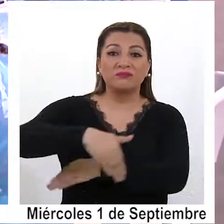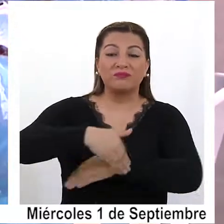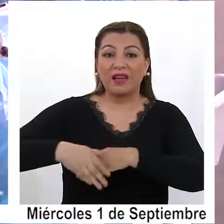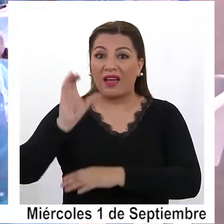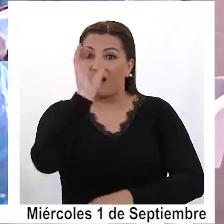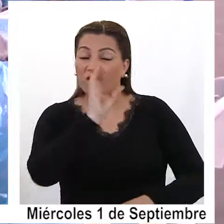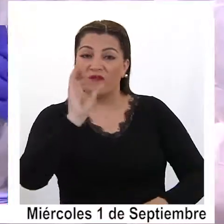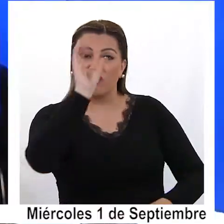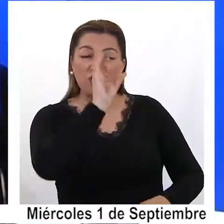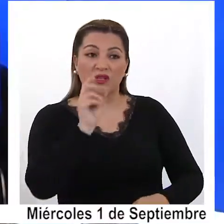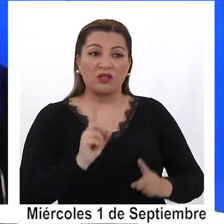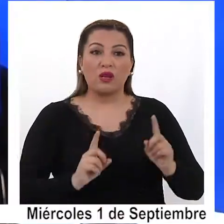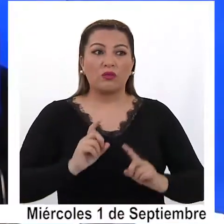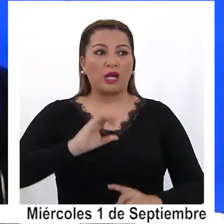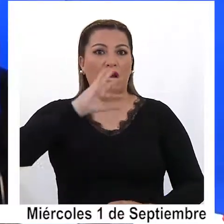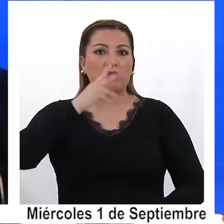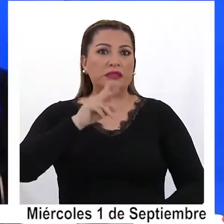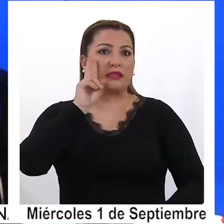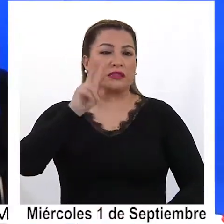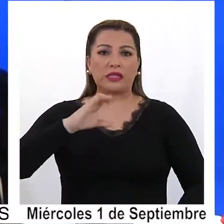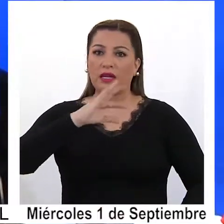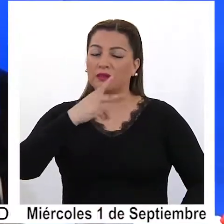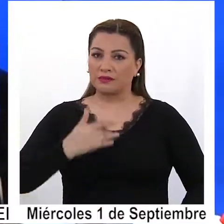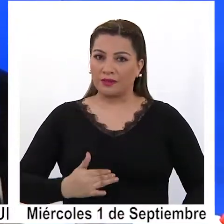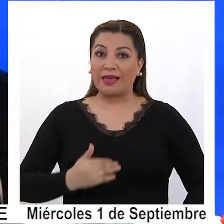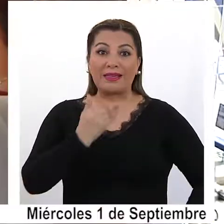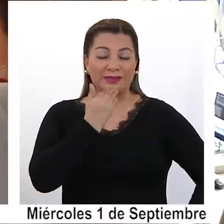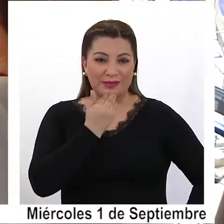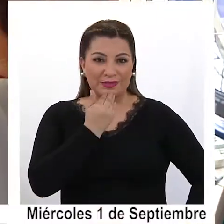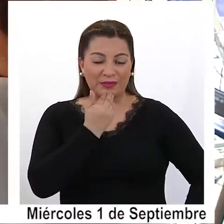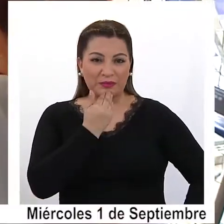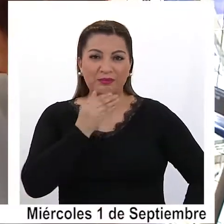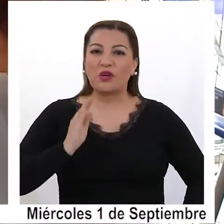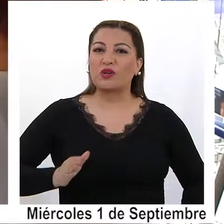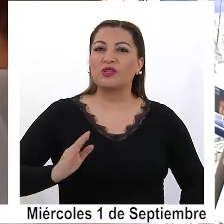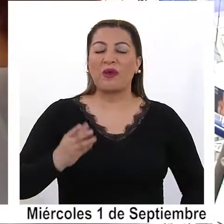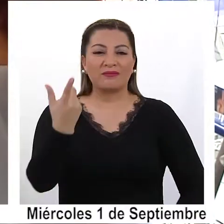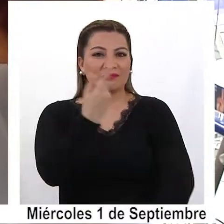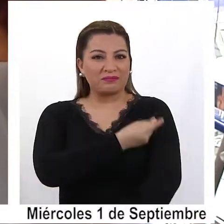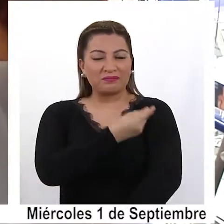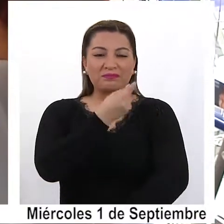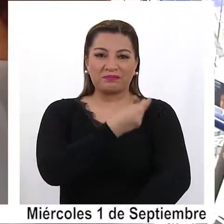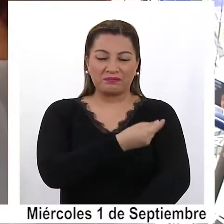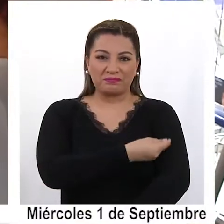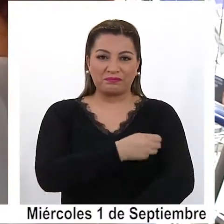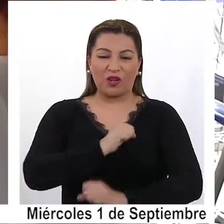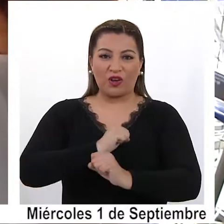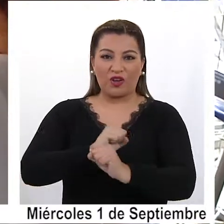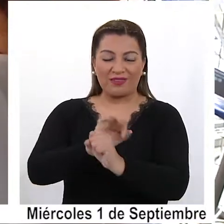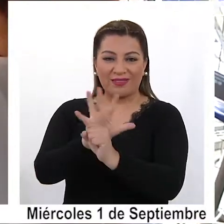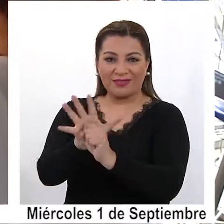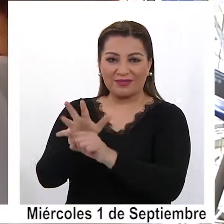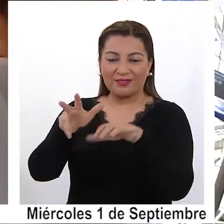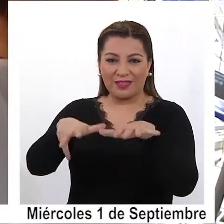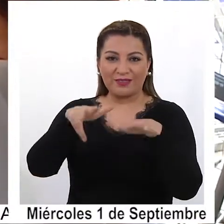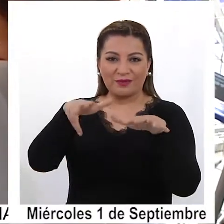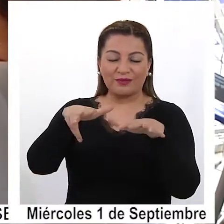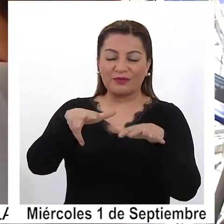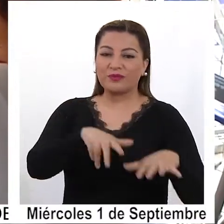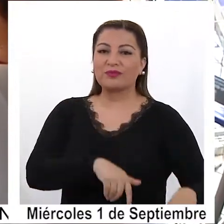activa de casos asintomáticos y, sobre todo, a seguir vacunándose contra el COVID-19.